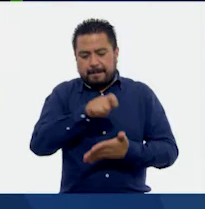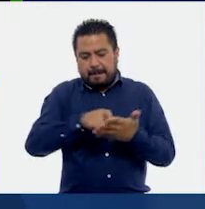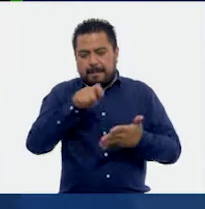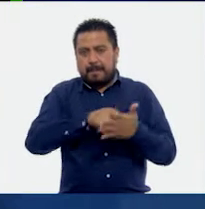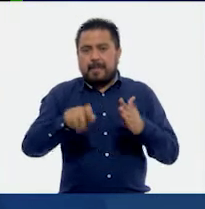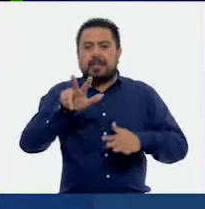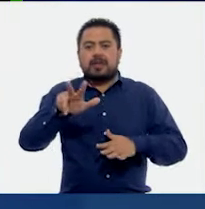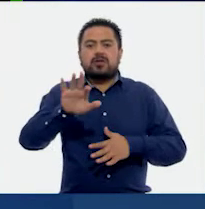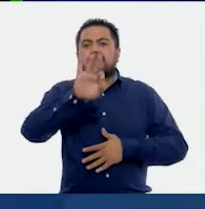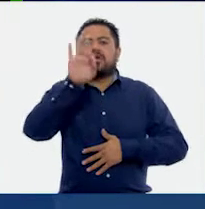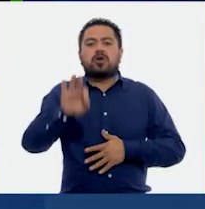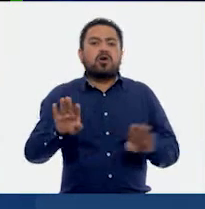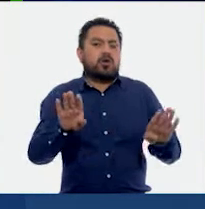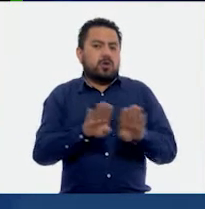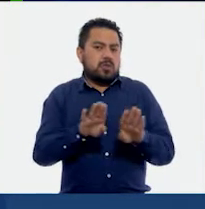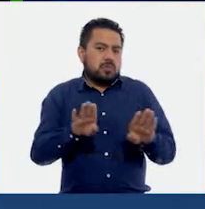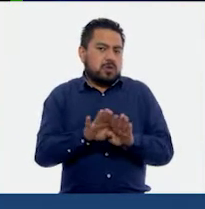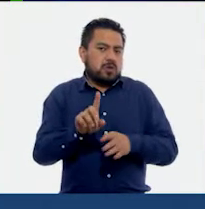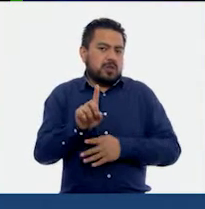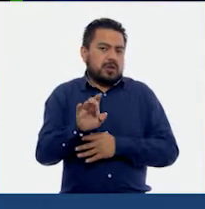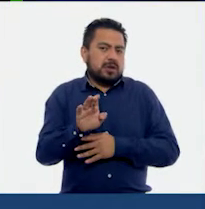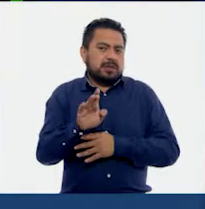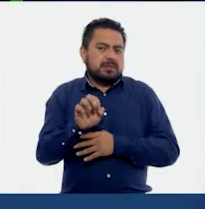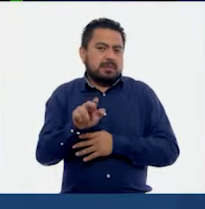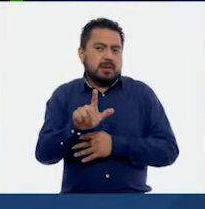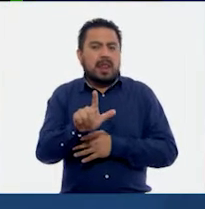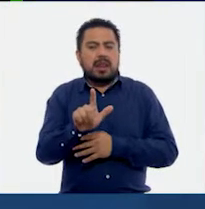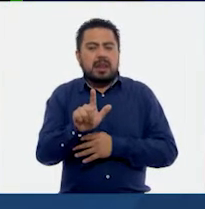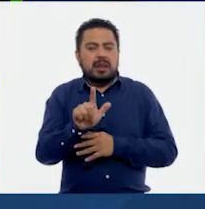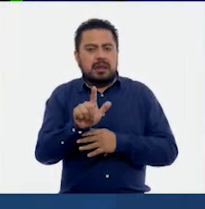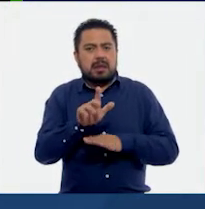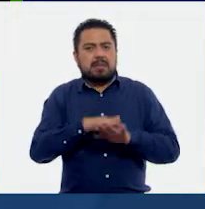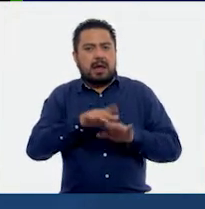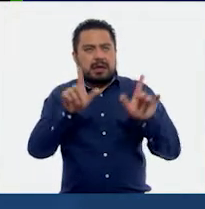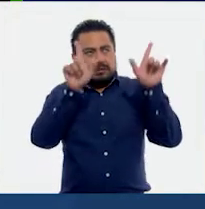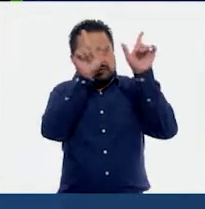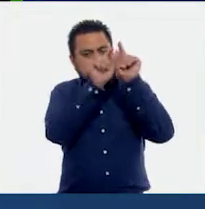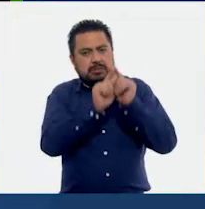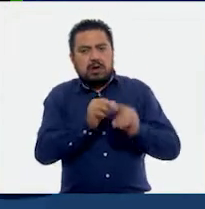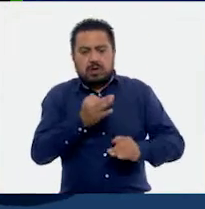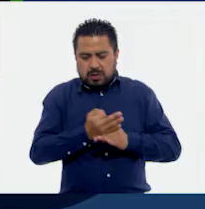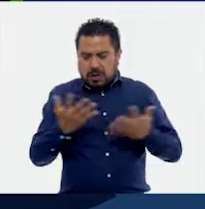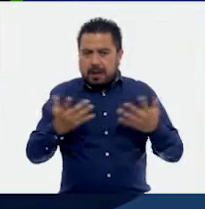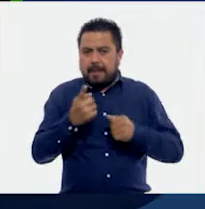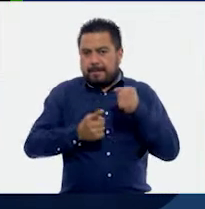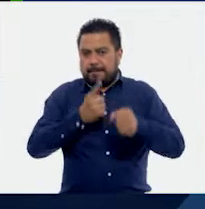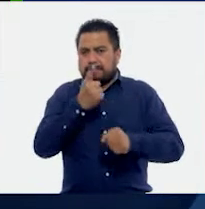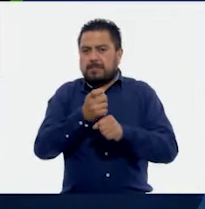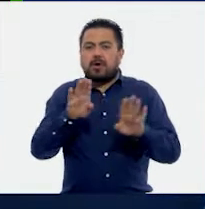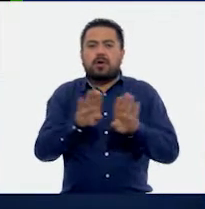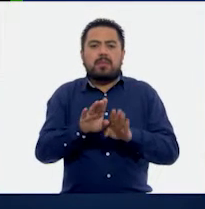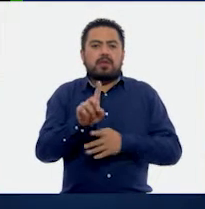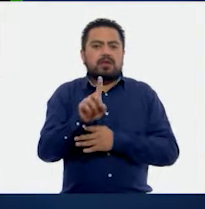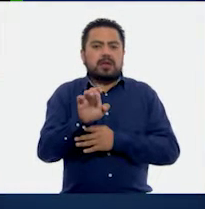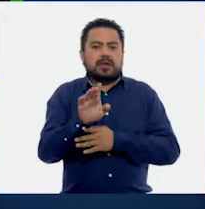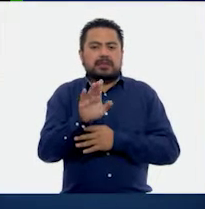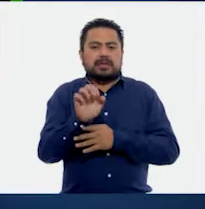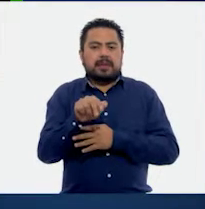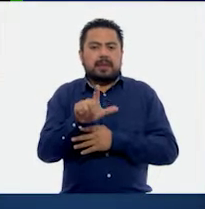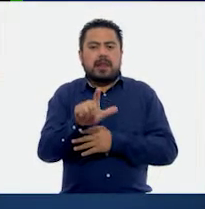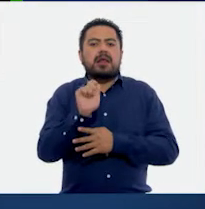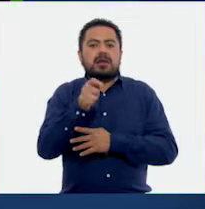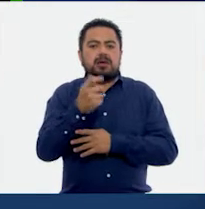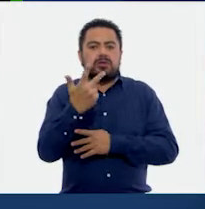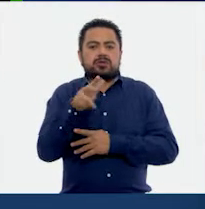18% como decimal y como fracción simplificada, así que hagámoslo primero como decimal. Entonces,